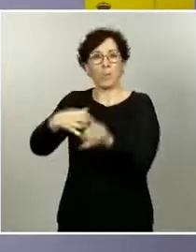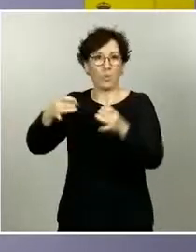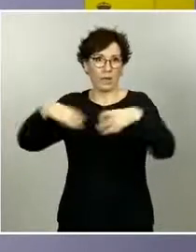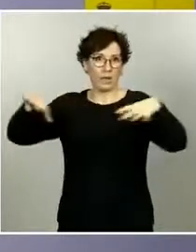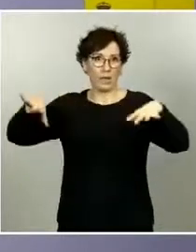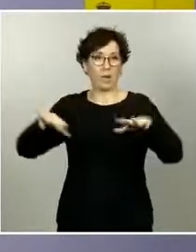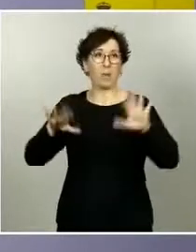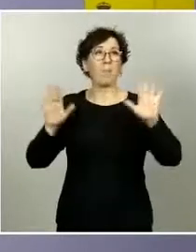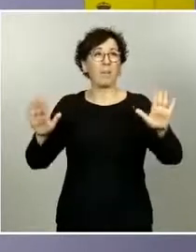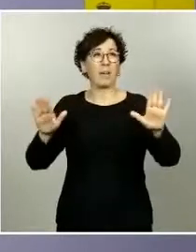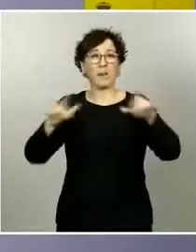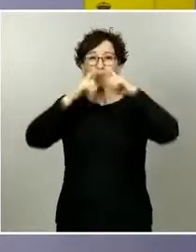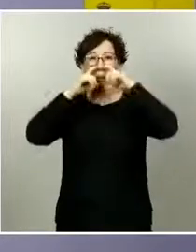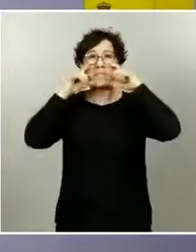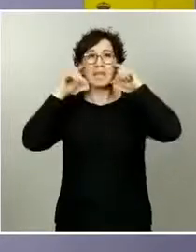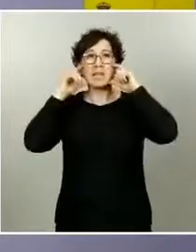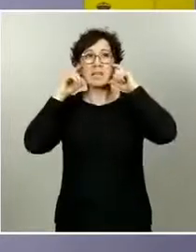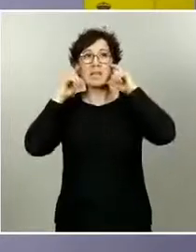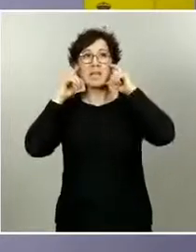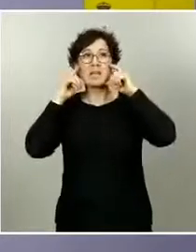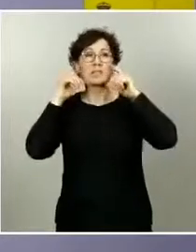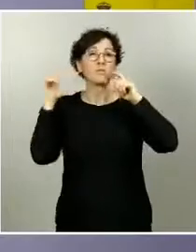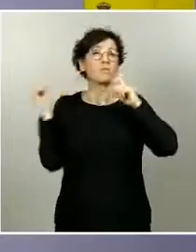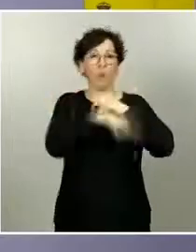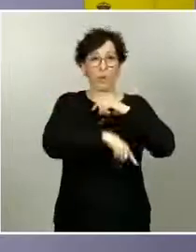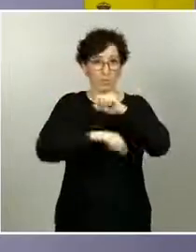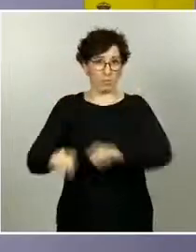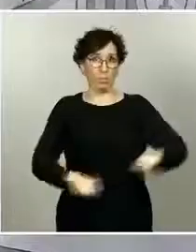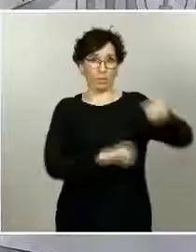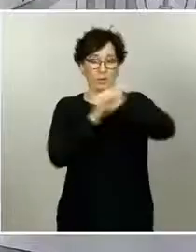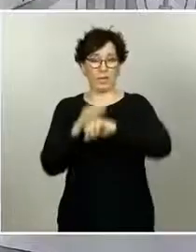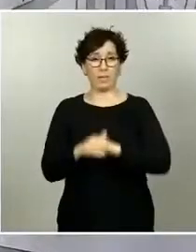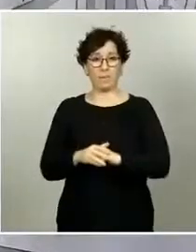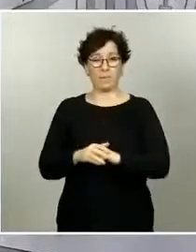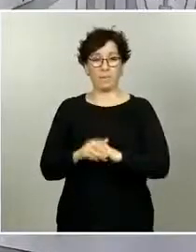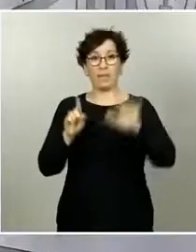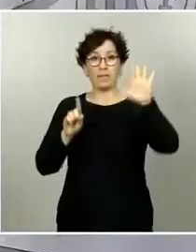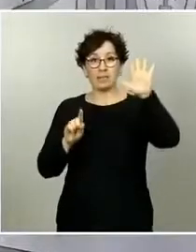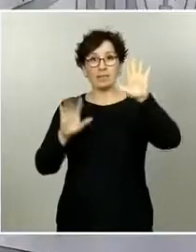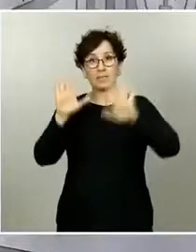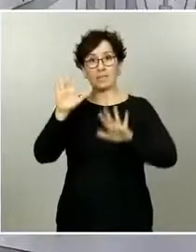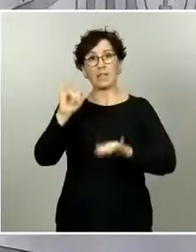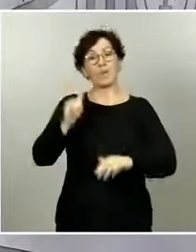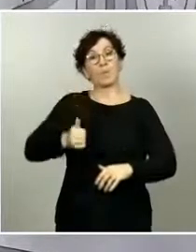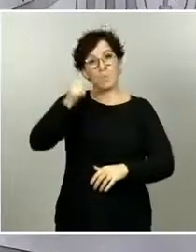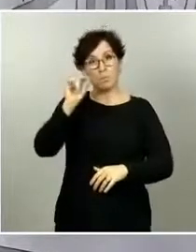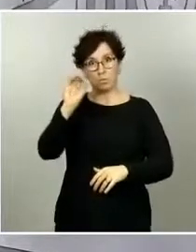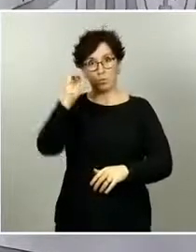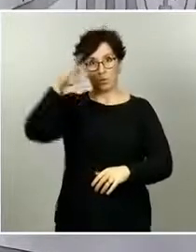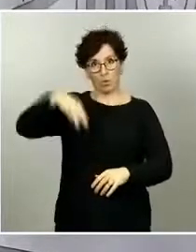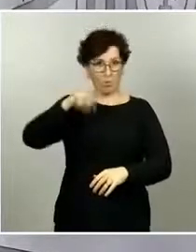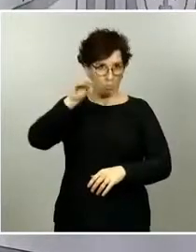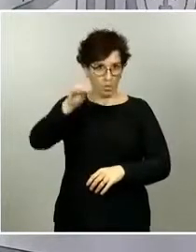trabajan con grupos vulnerables, pero lo cierto es que las mascarillas hasta cierto punto todas protegen de alguna manera.